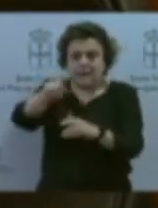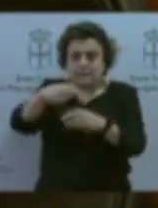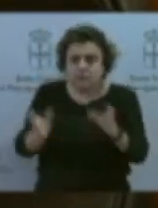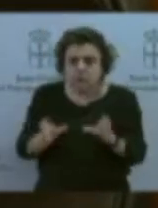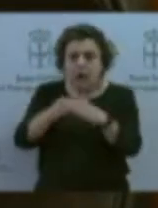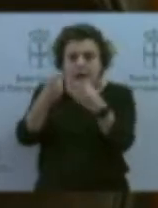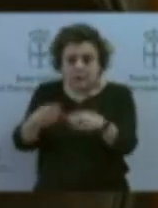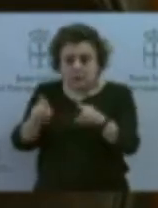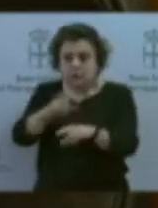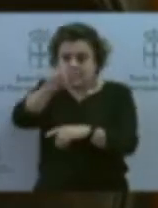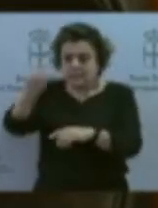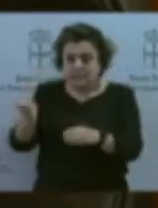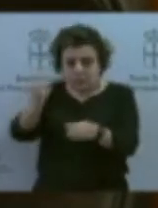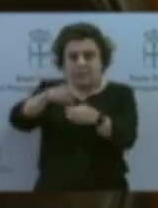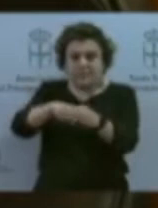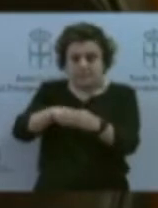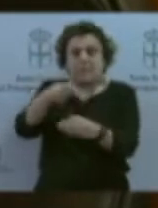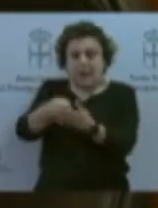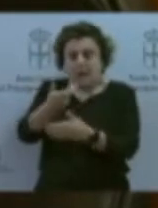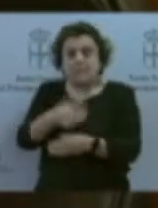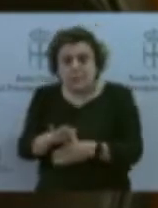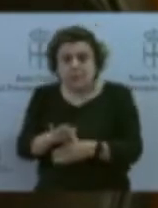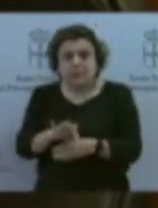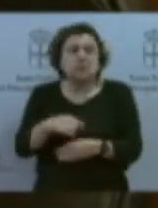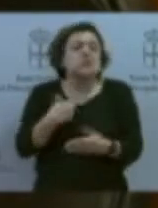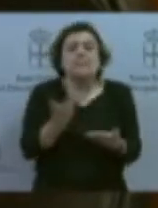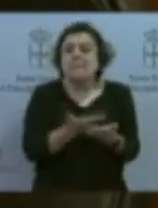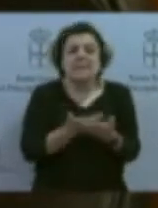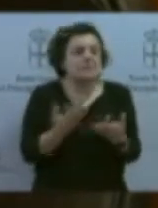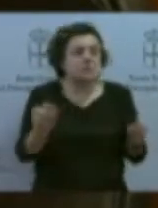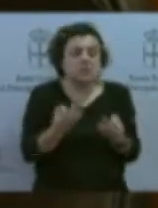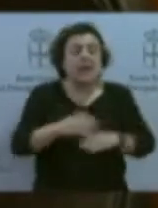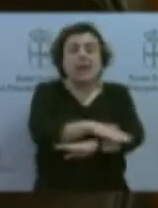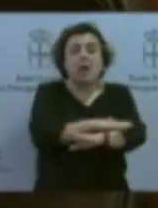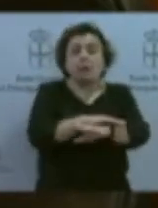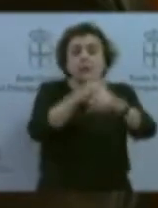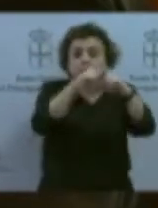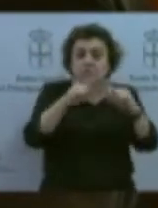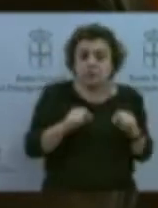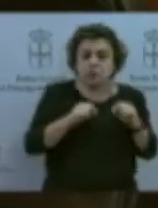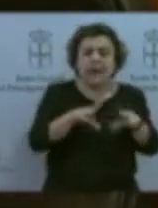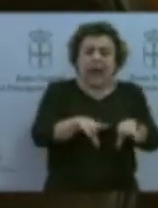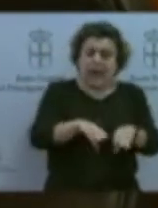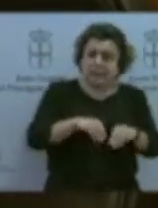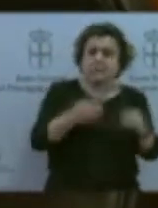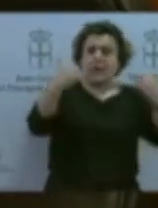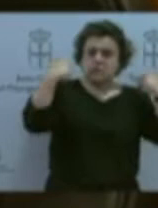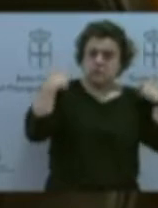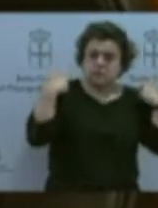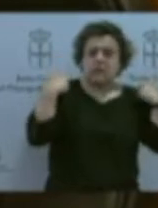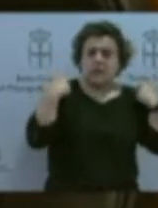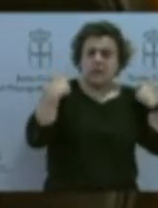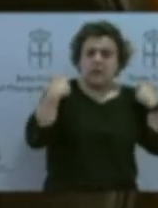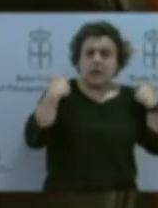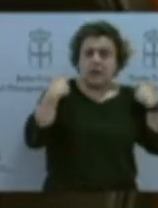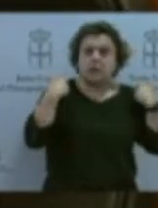consellera, oye, que el Gobierno de Asturias se faiga a cargo, el Gobierno de Asturias asuma esa responsabilidad y encontremos una salida para estas personas